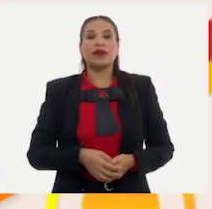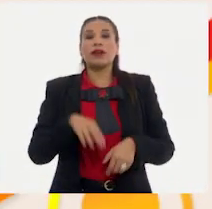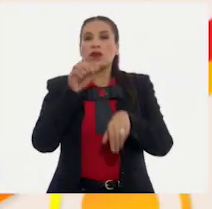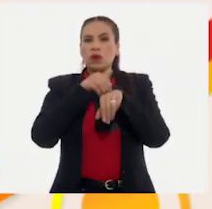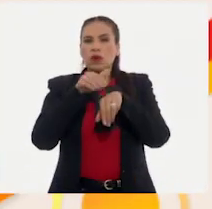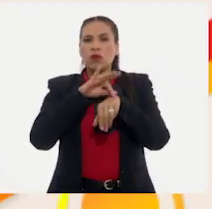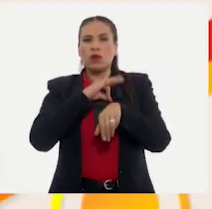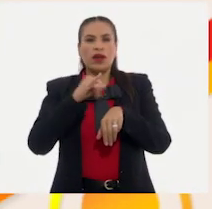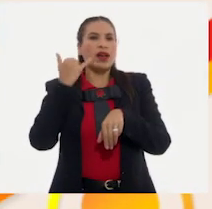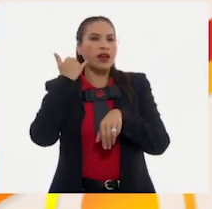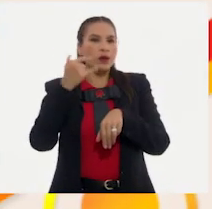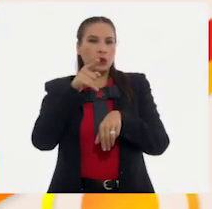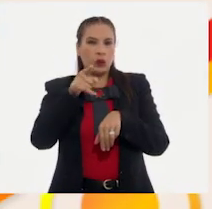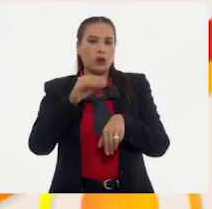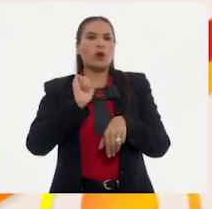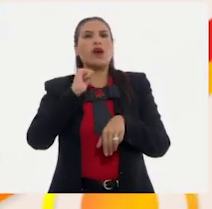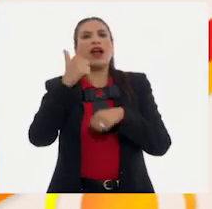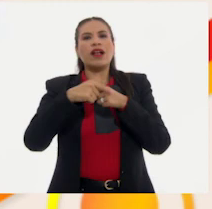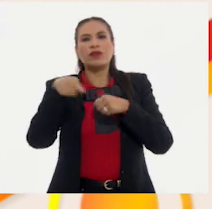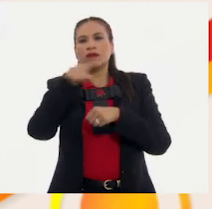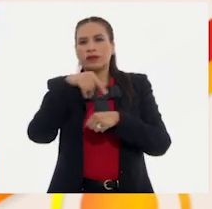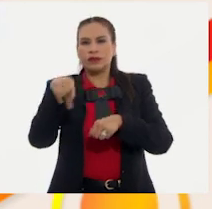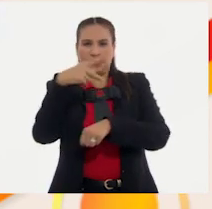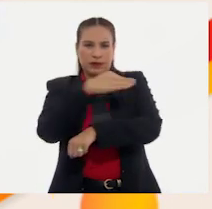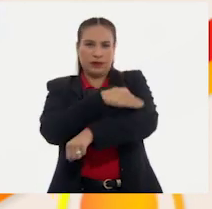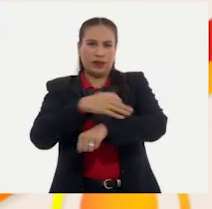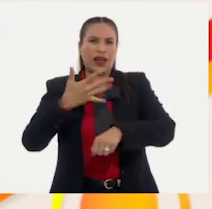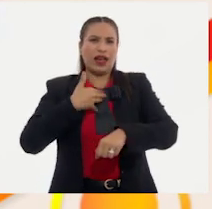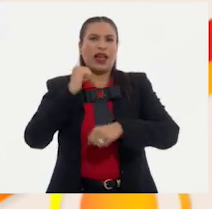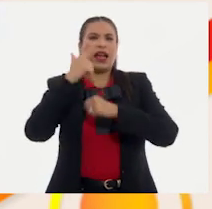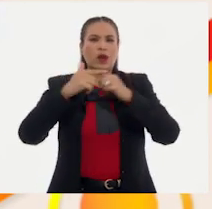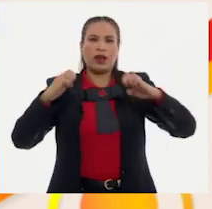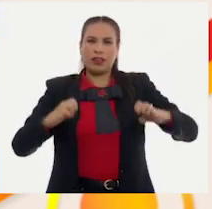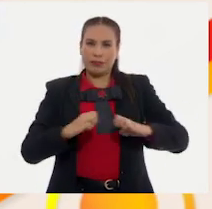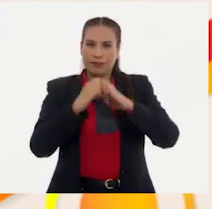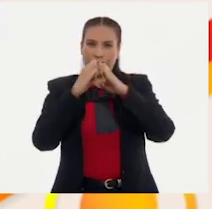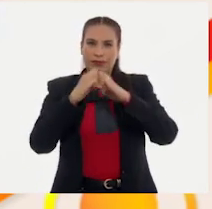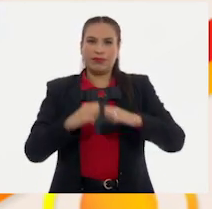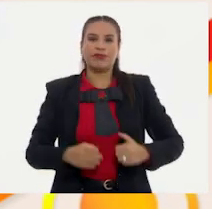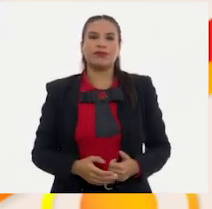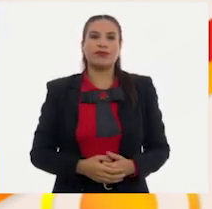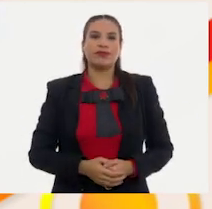número puedes llamar cuando tú o alguien cerca de ti tenga una emergencia.